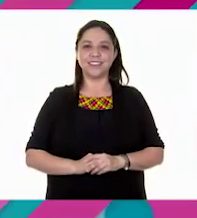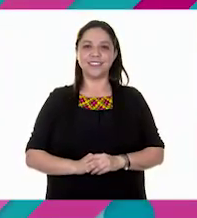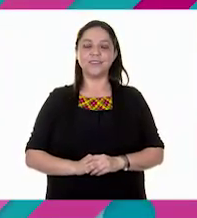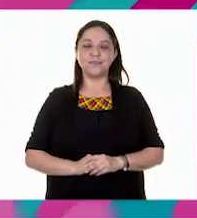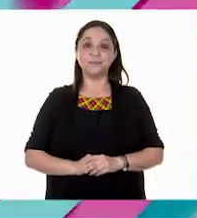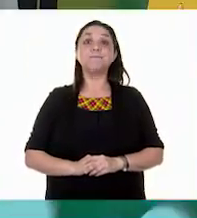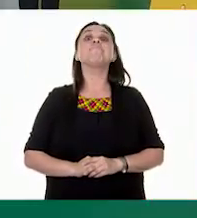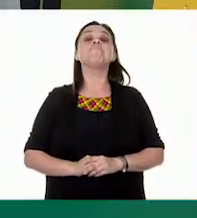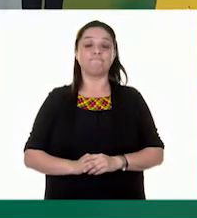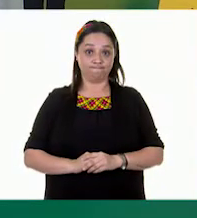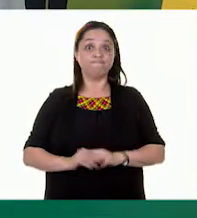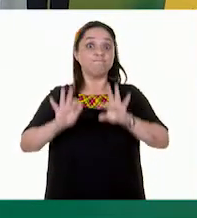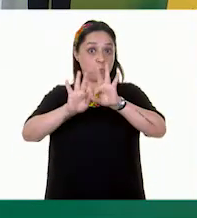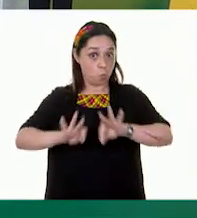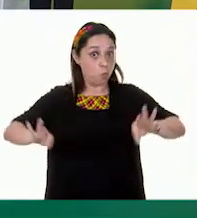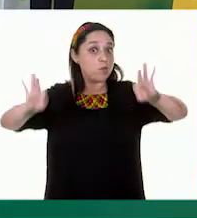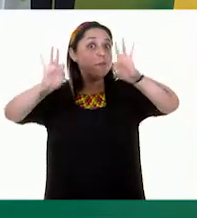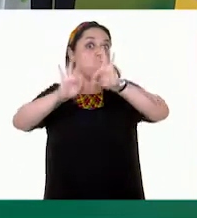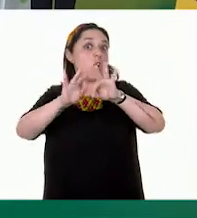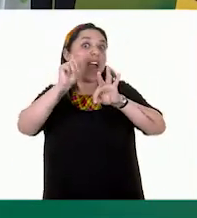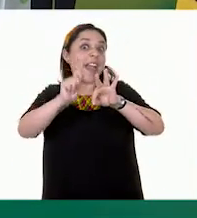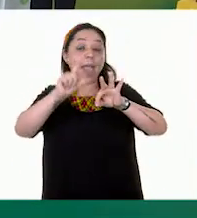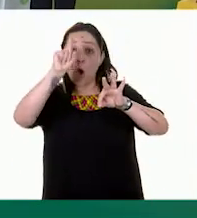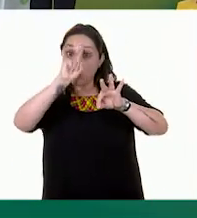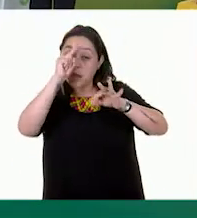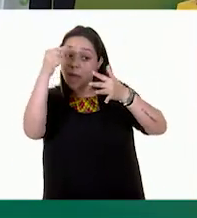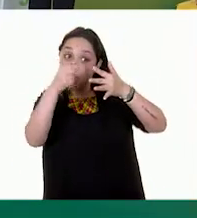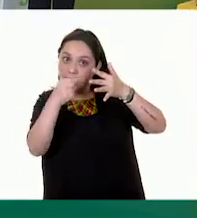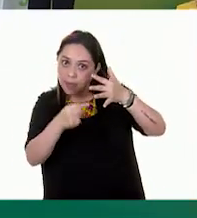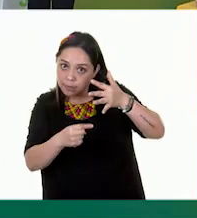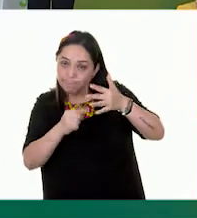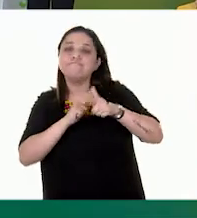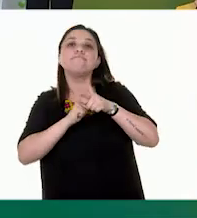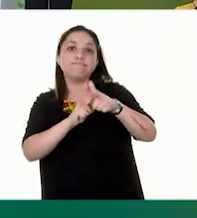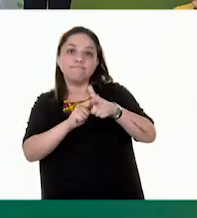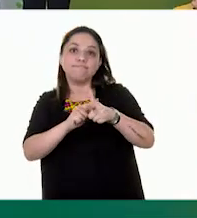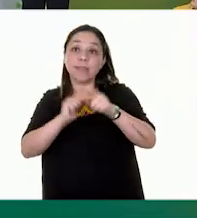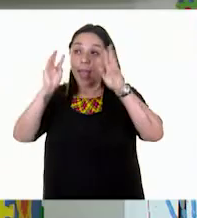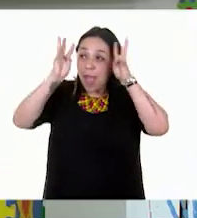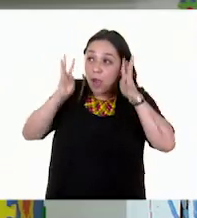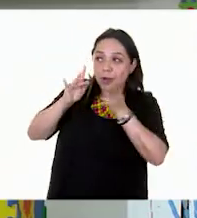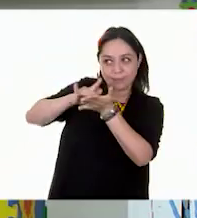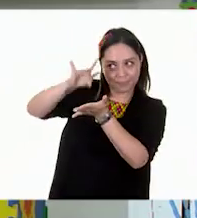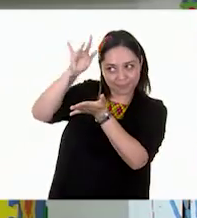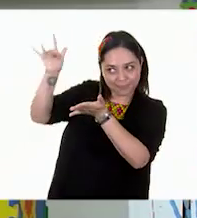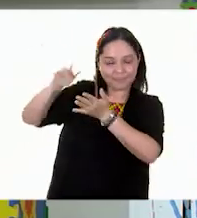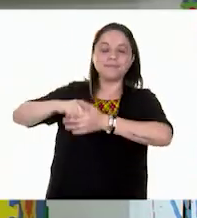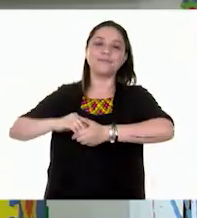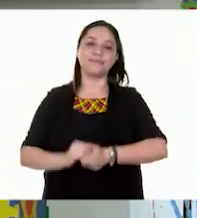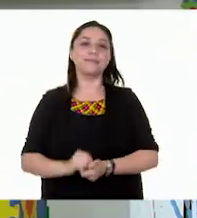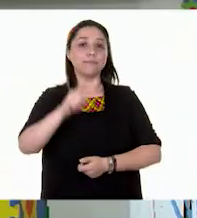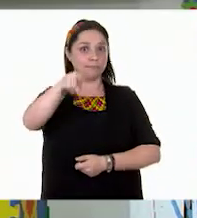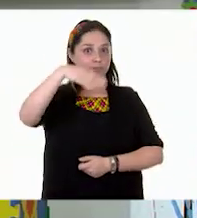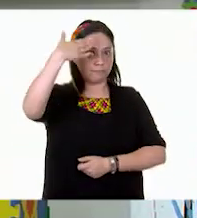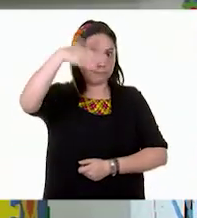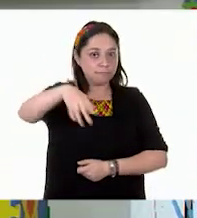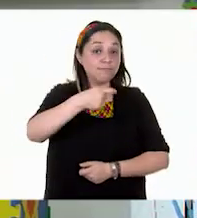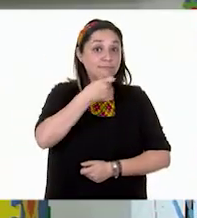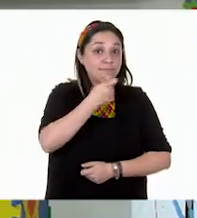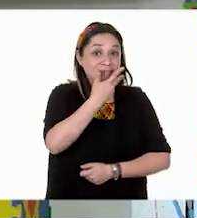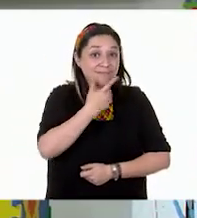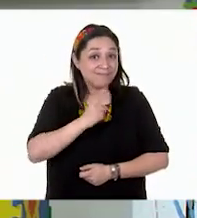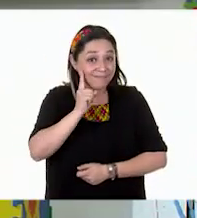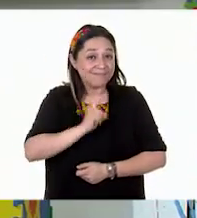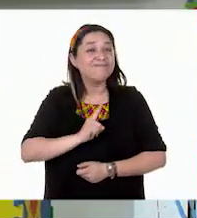Muy importante seguir estas recomendaciones. Gracias a Jolisto. Como saben, niñas y niños, hay que seguir